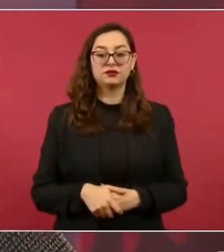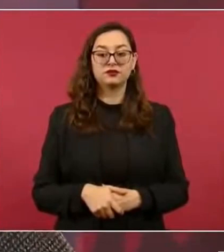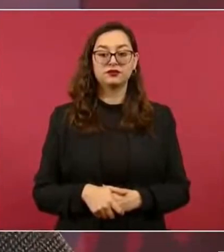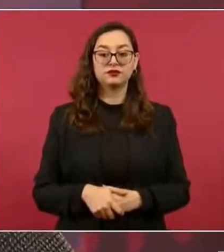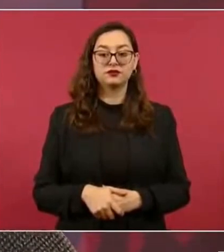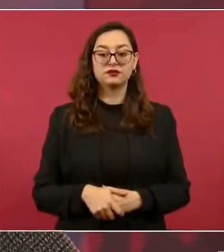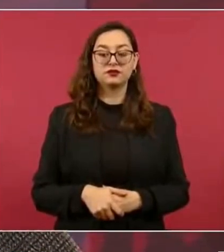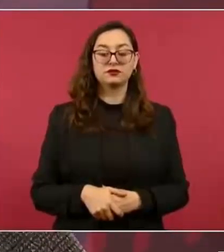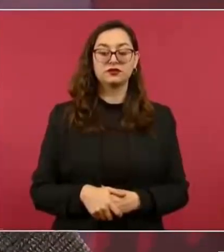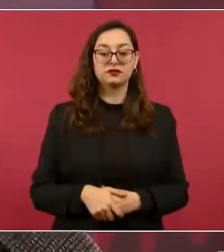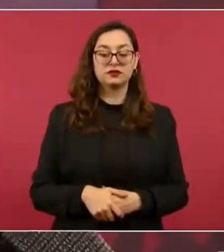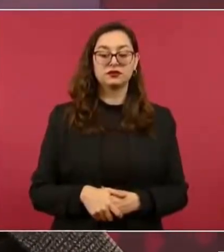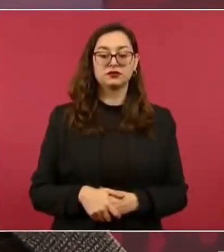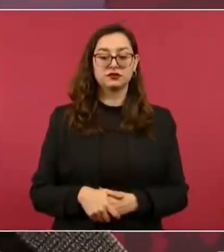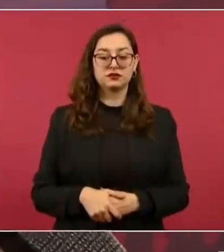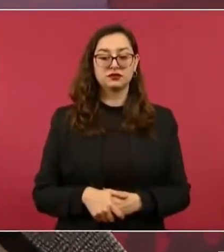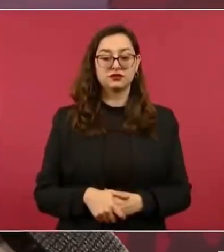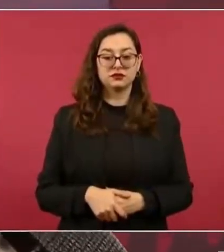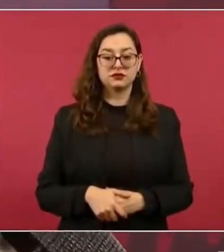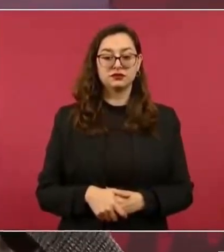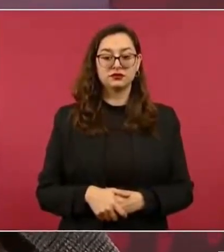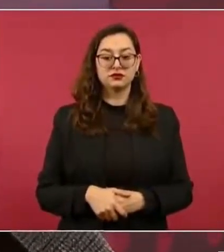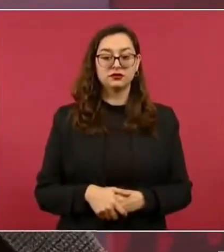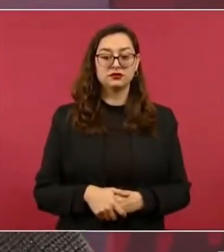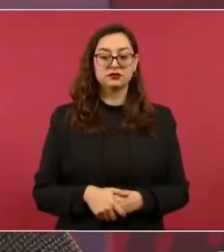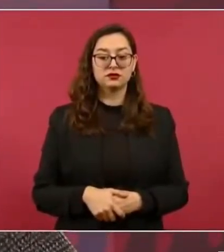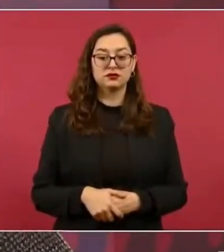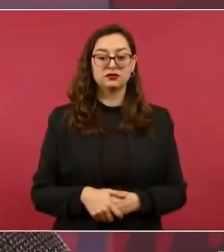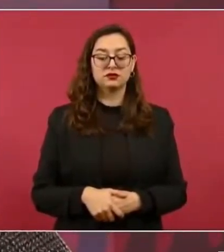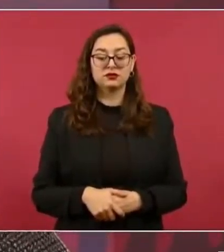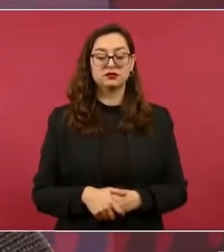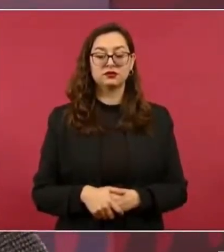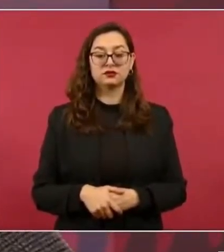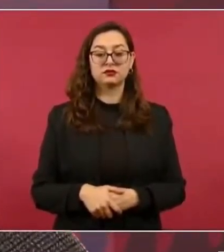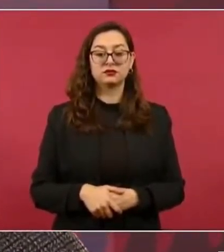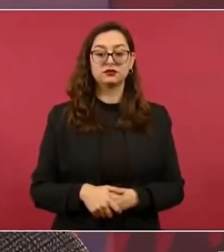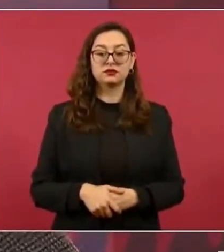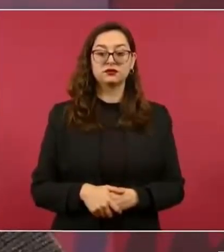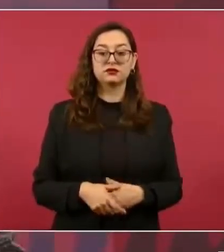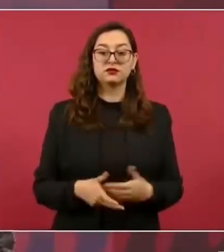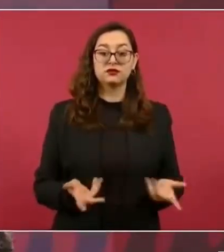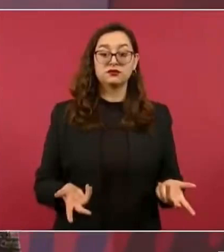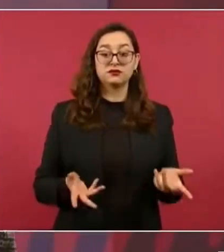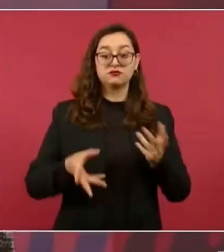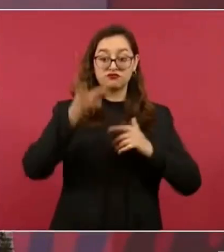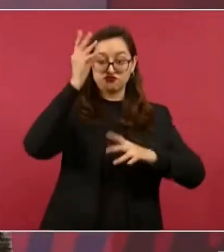civilízate,